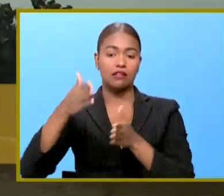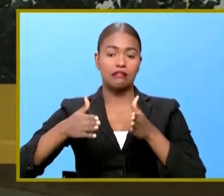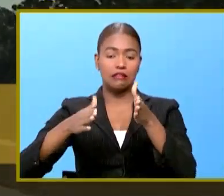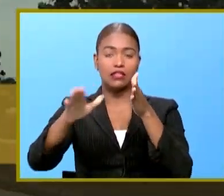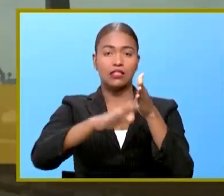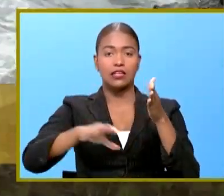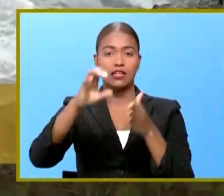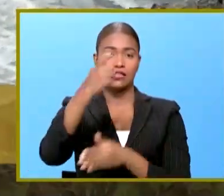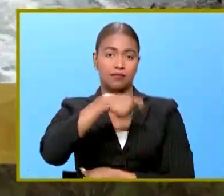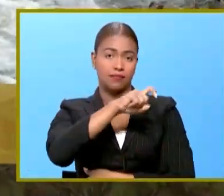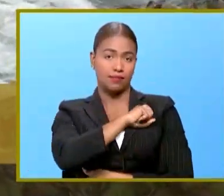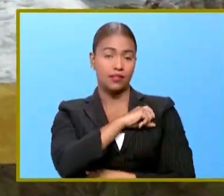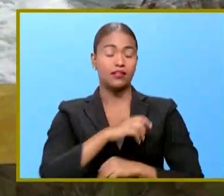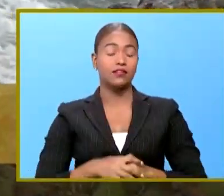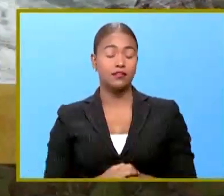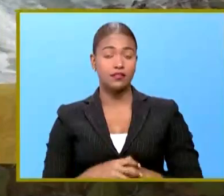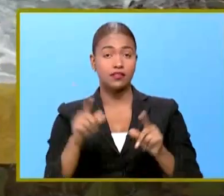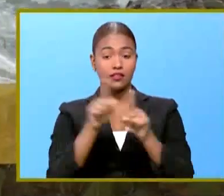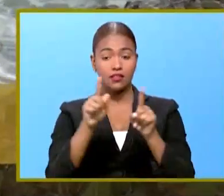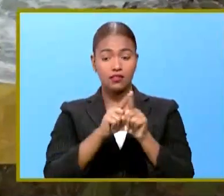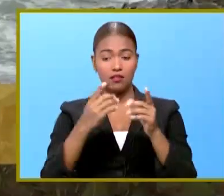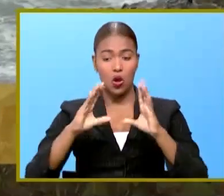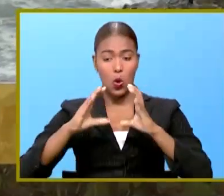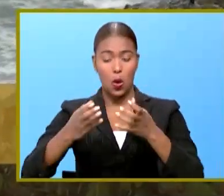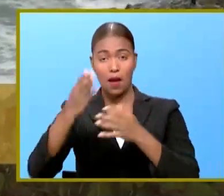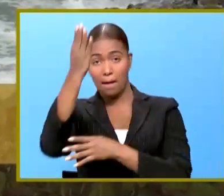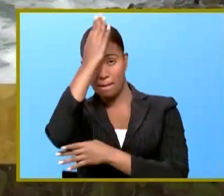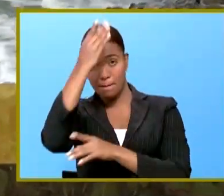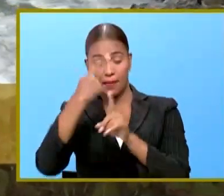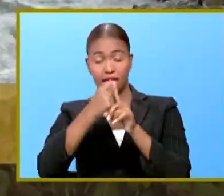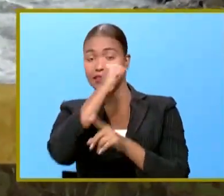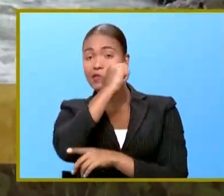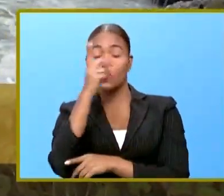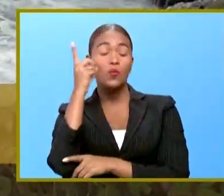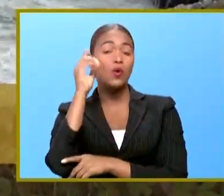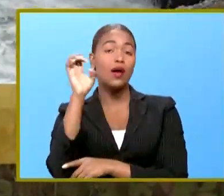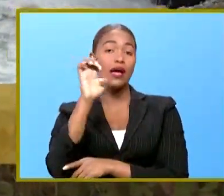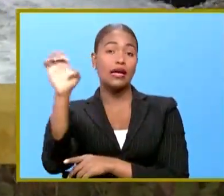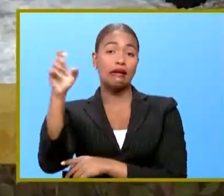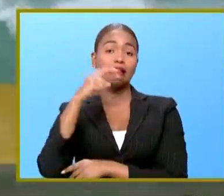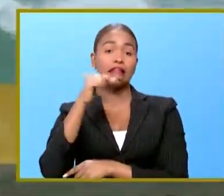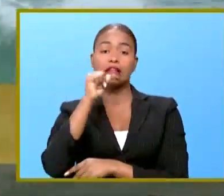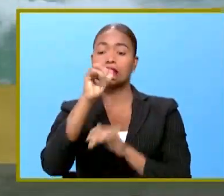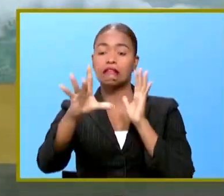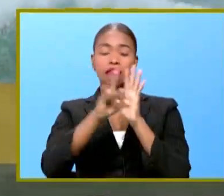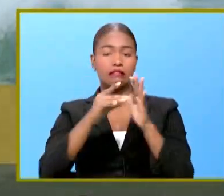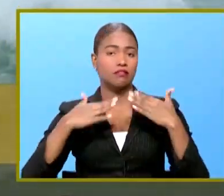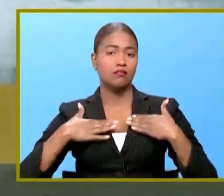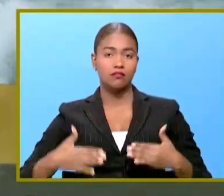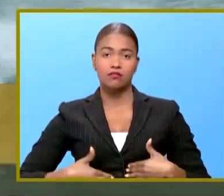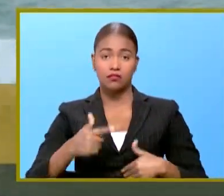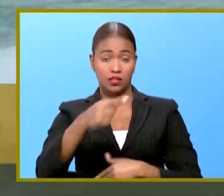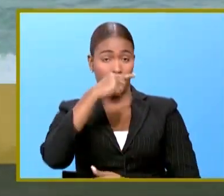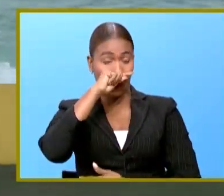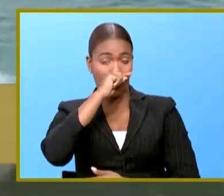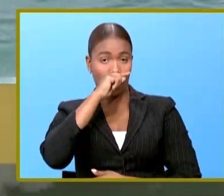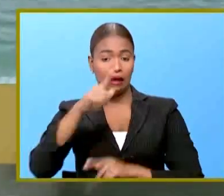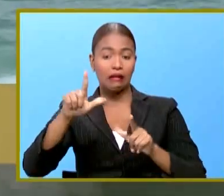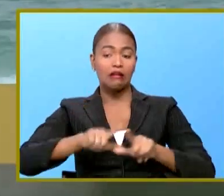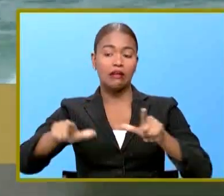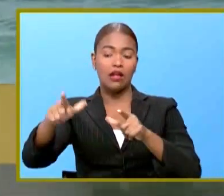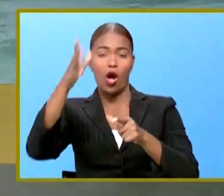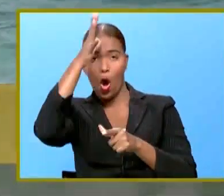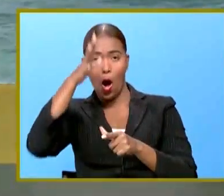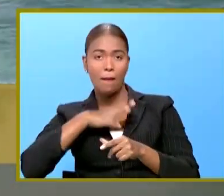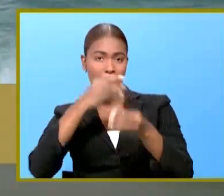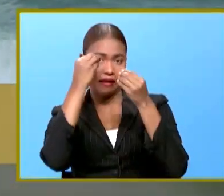avenida España en tanto que el cuerpo de bomberos de Santo Domingo Este declaró como no ha encontrado el cadáver de la infante en el lugar donde